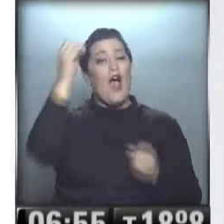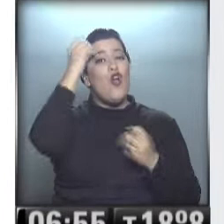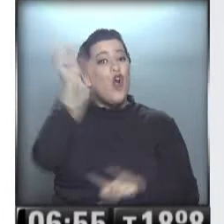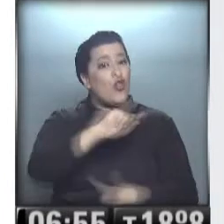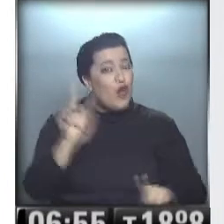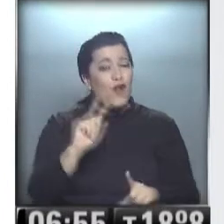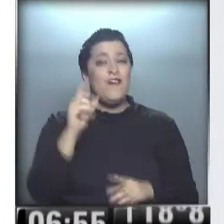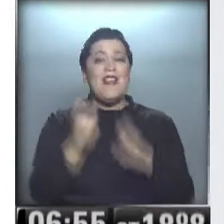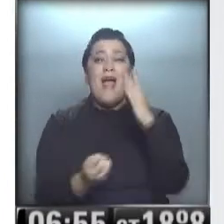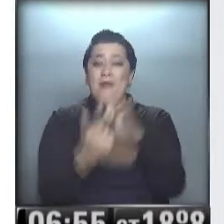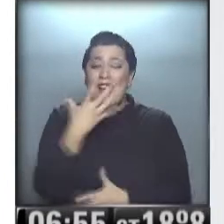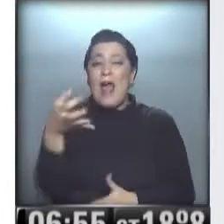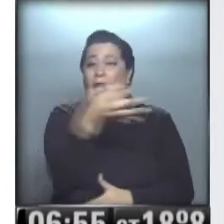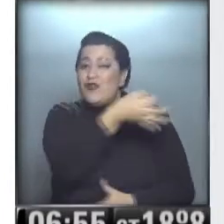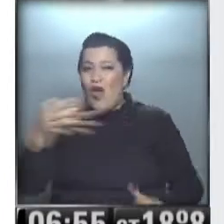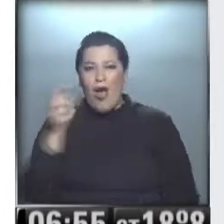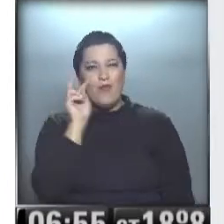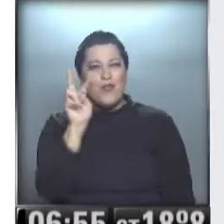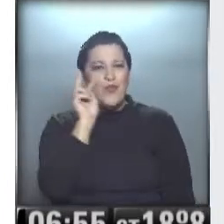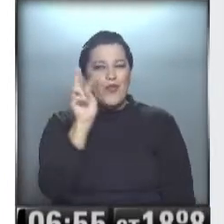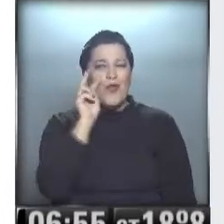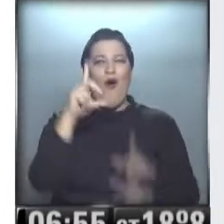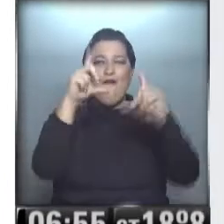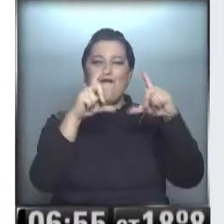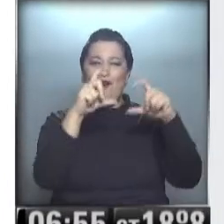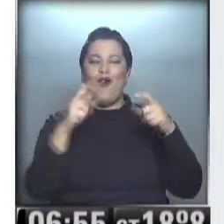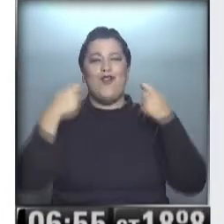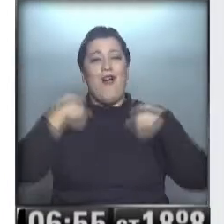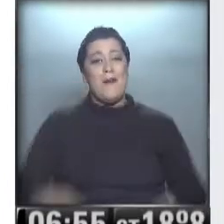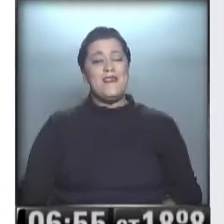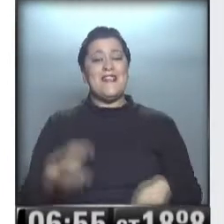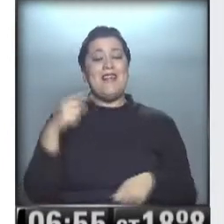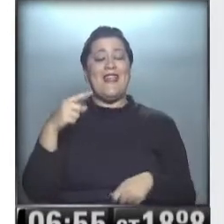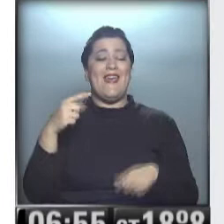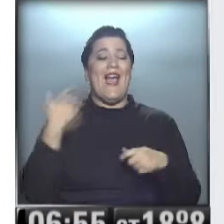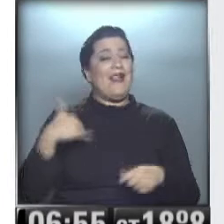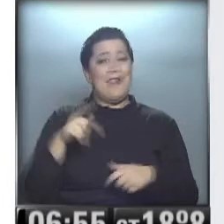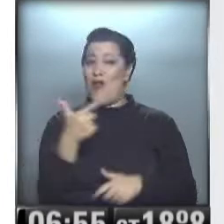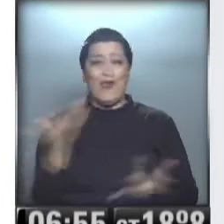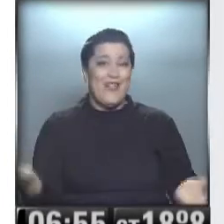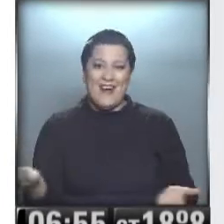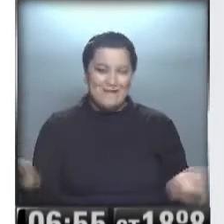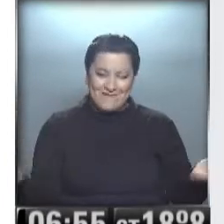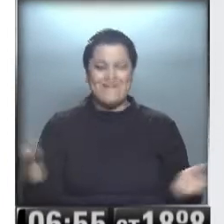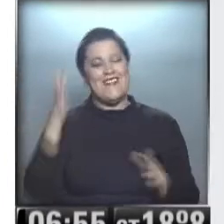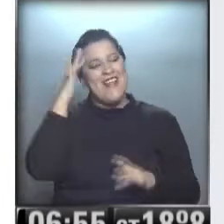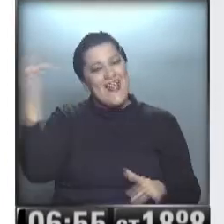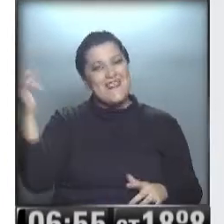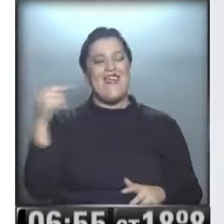vemos todos los días. Ya empiezan a aparecer las fotitos sin la camiseta argentina. Vamos a extrañar, Ay, lindos son esos chicos, Vicente, querido.